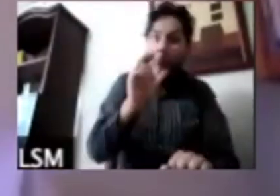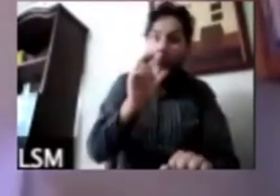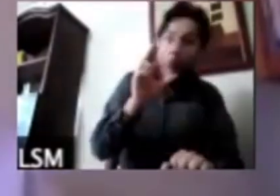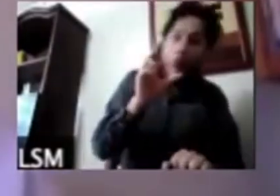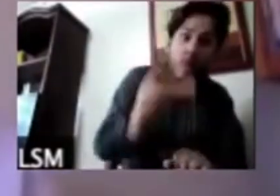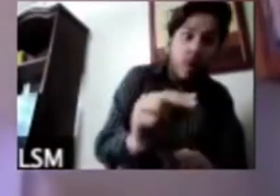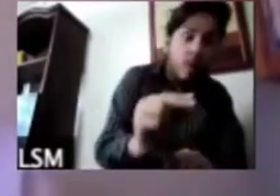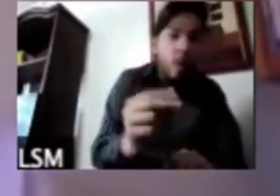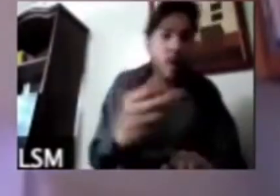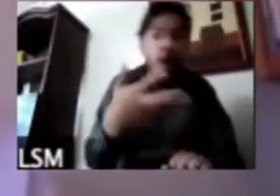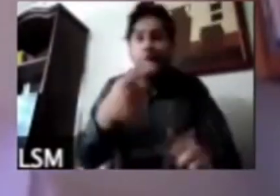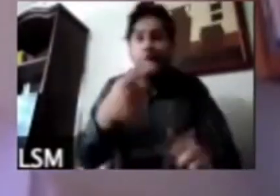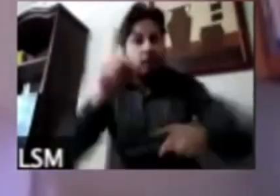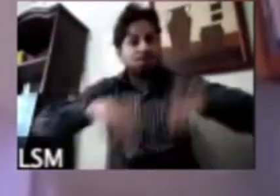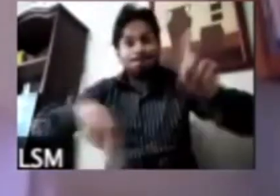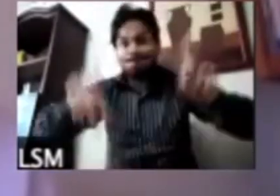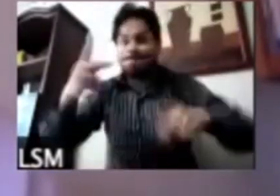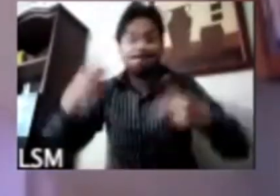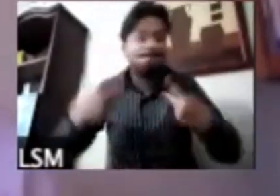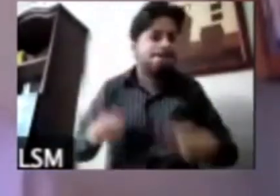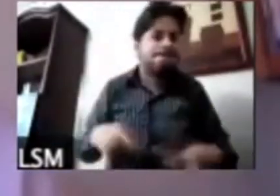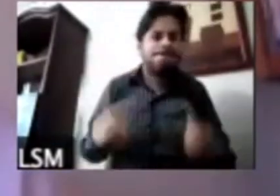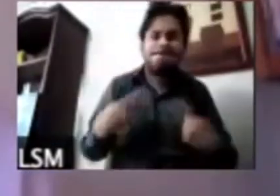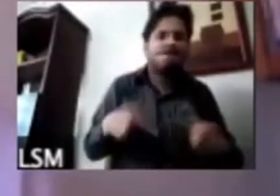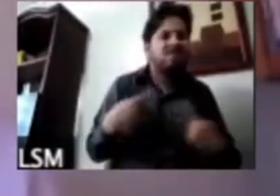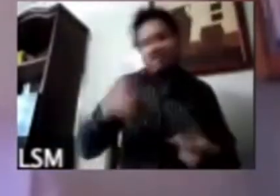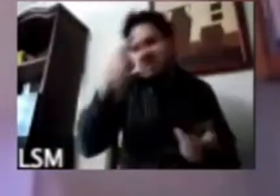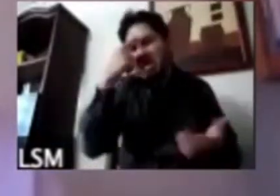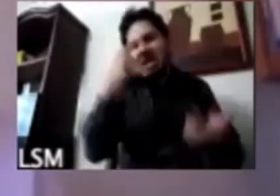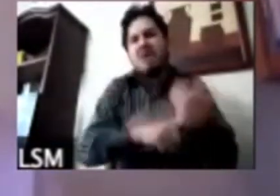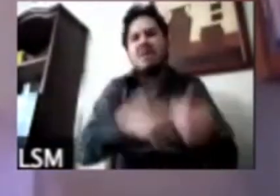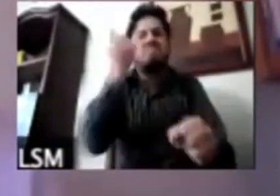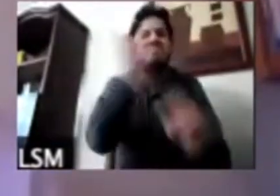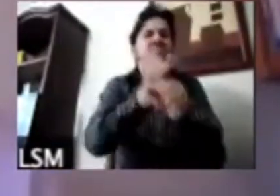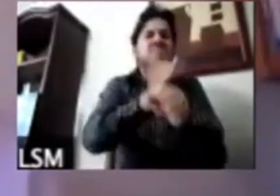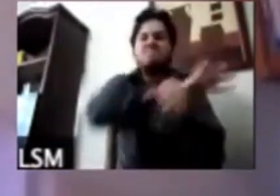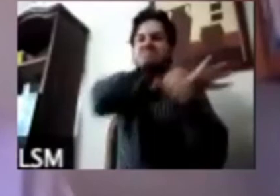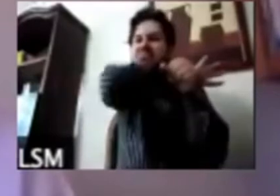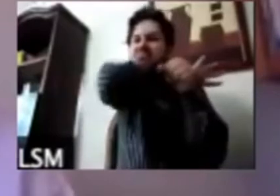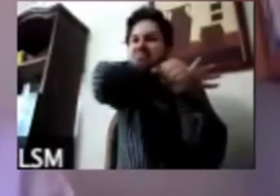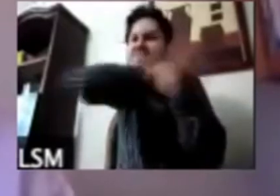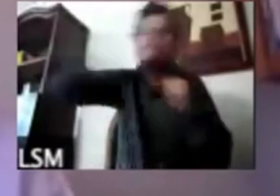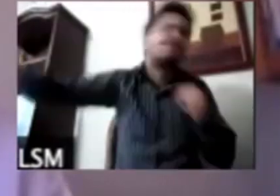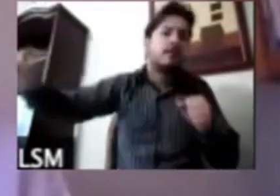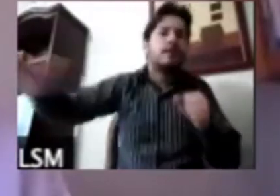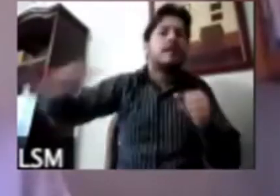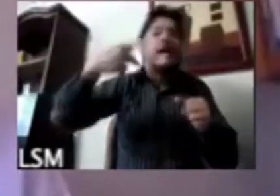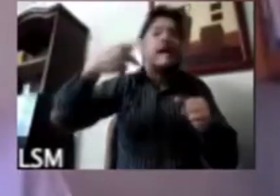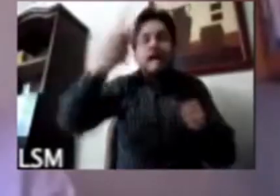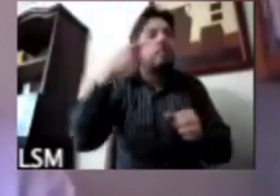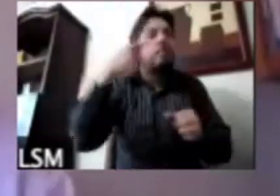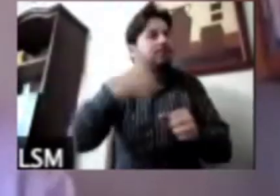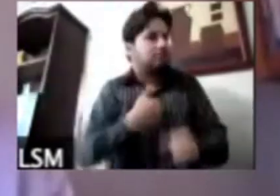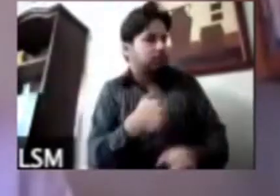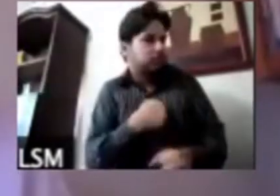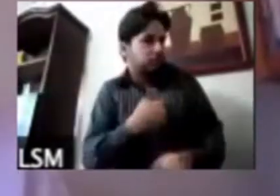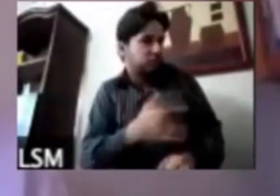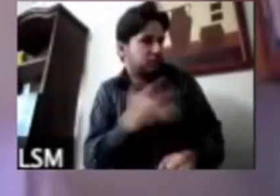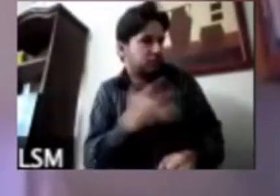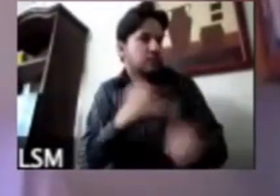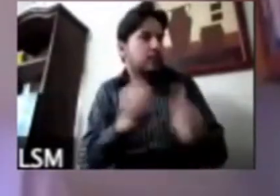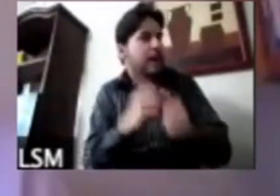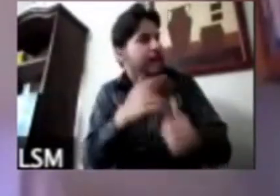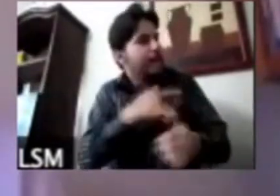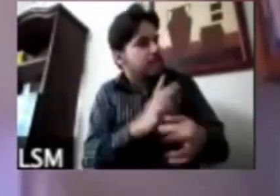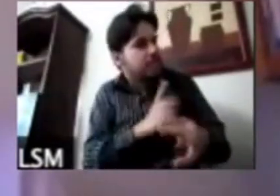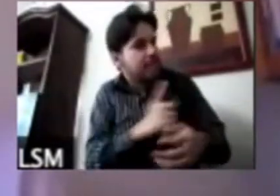mayoría de las personas eso no es posible entonces realmente hoy el trabajo del sector educativo está totalmente ligado al